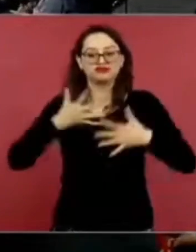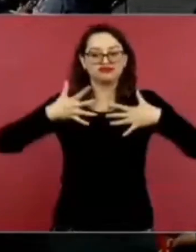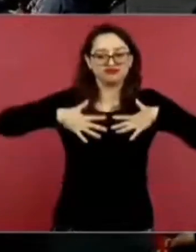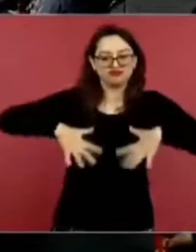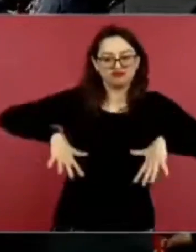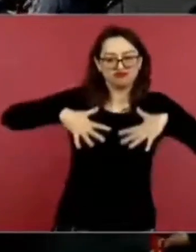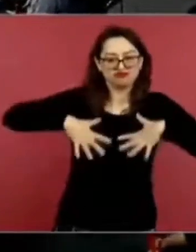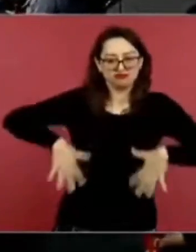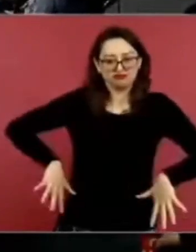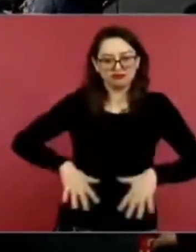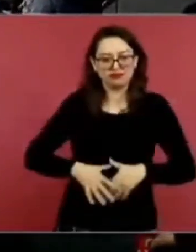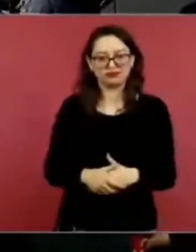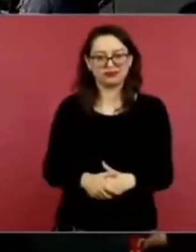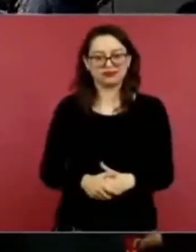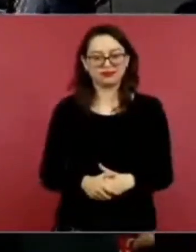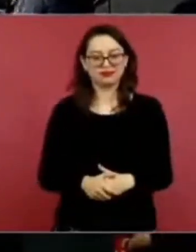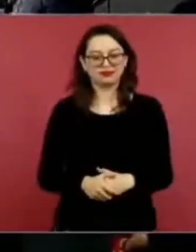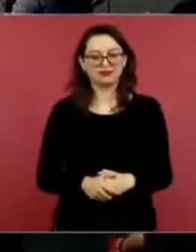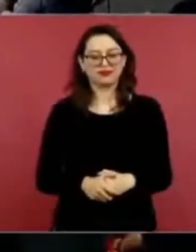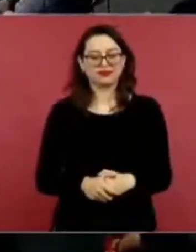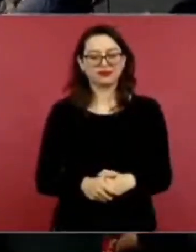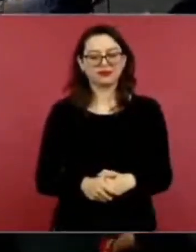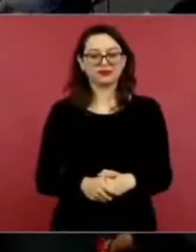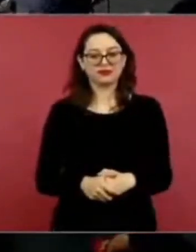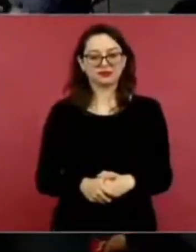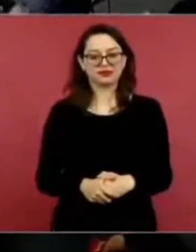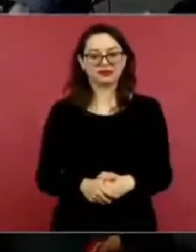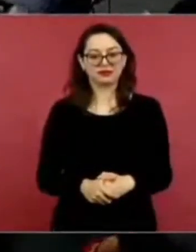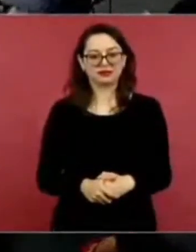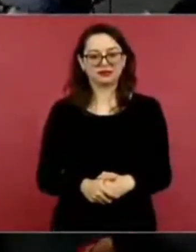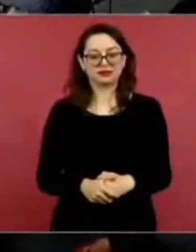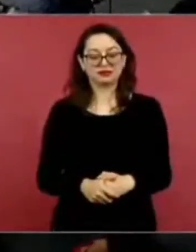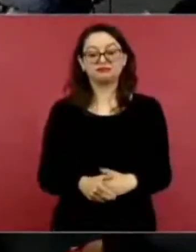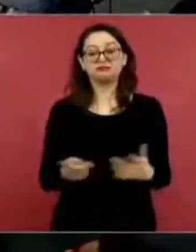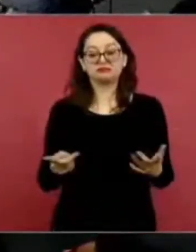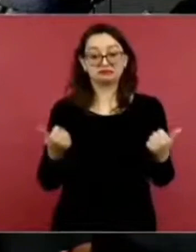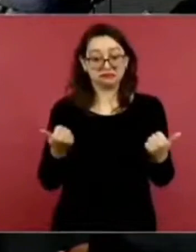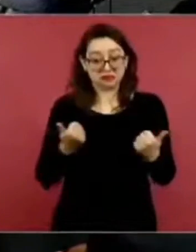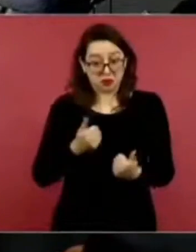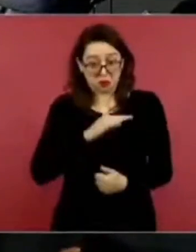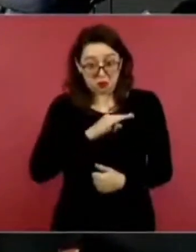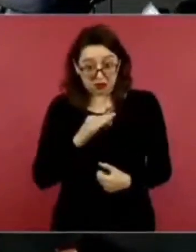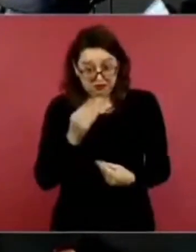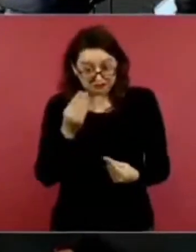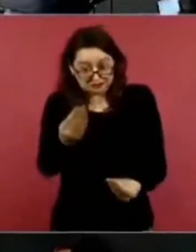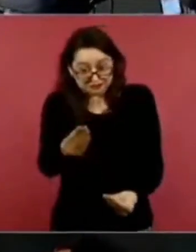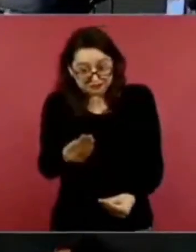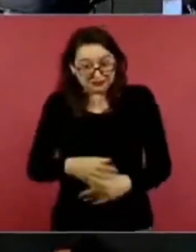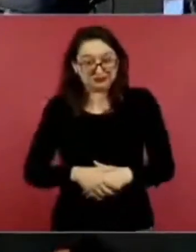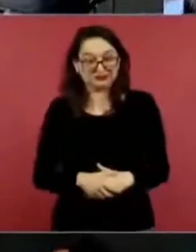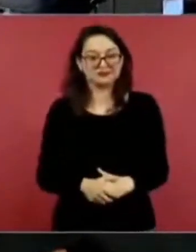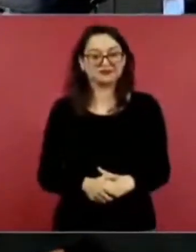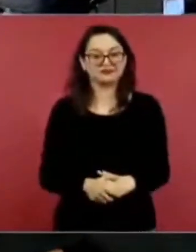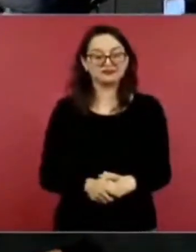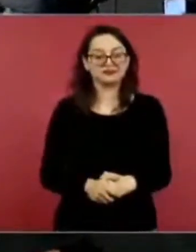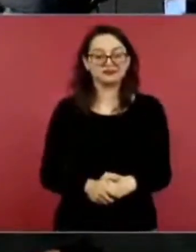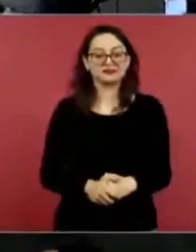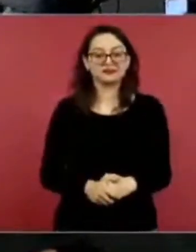utilizan los conductores, ¿se lo puedo entregar? Sí. Sí, con permiso.